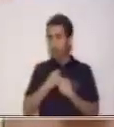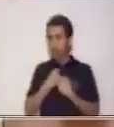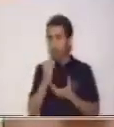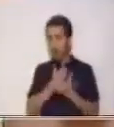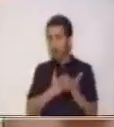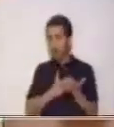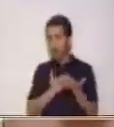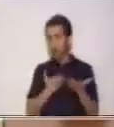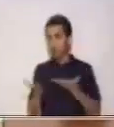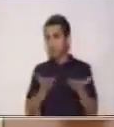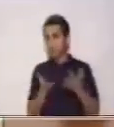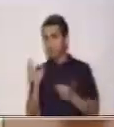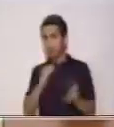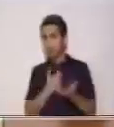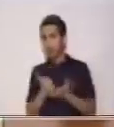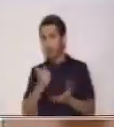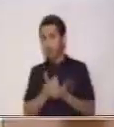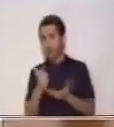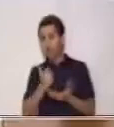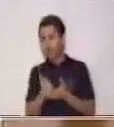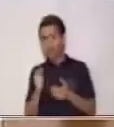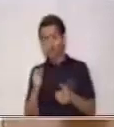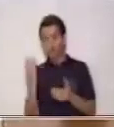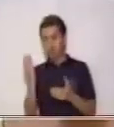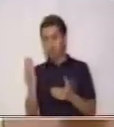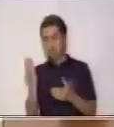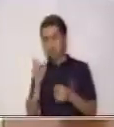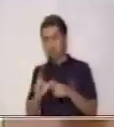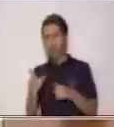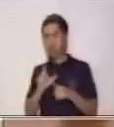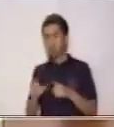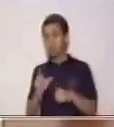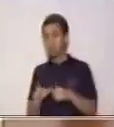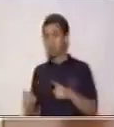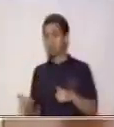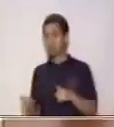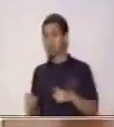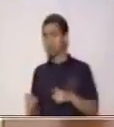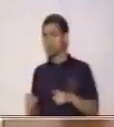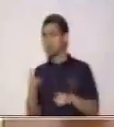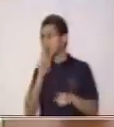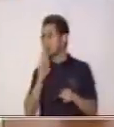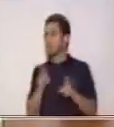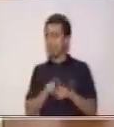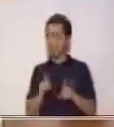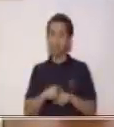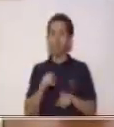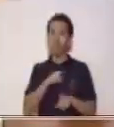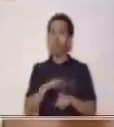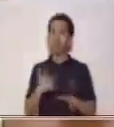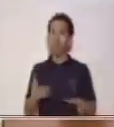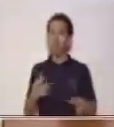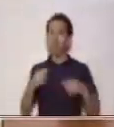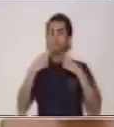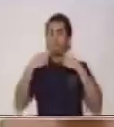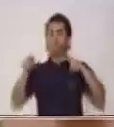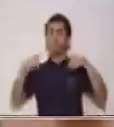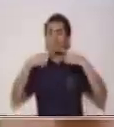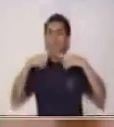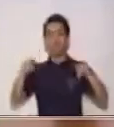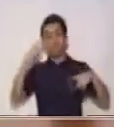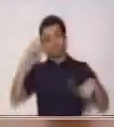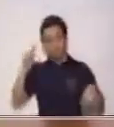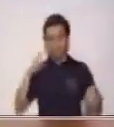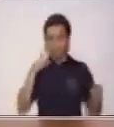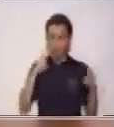o comprar algún producto. ¿Sí? También que se vale de la publicidad para dar a